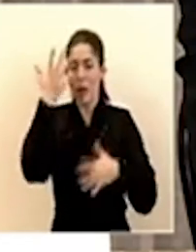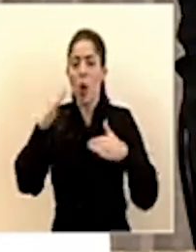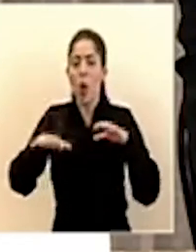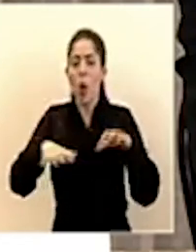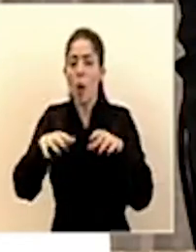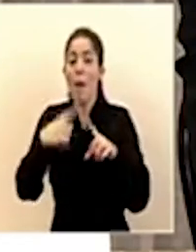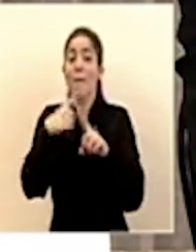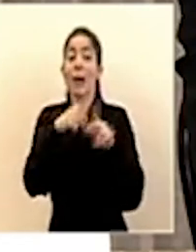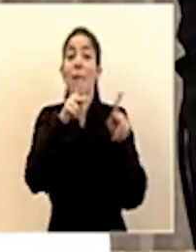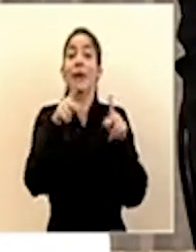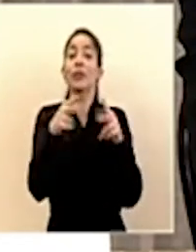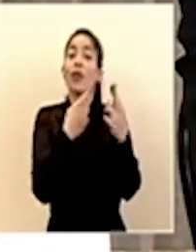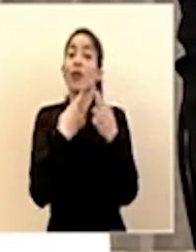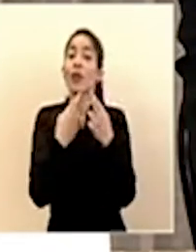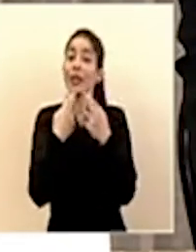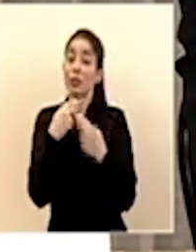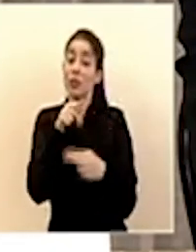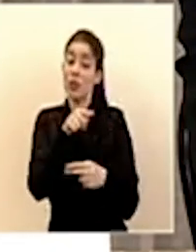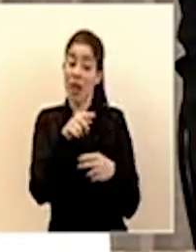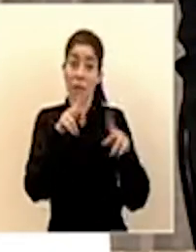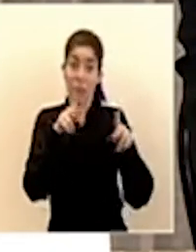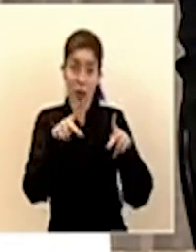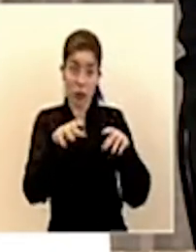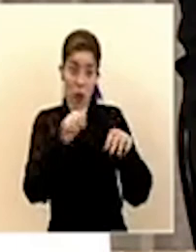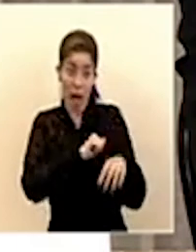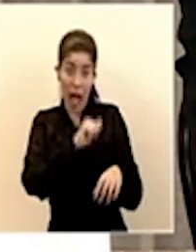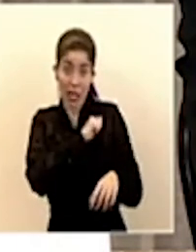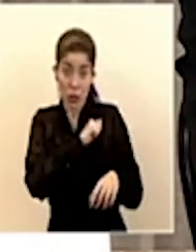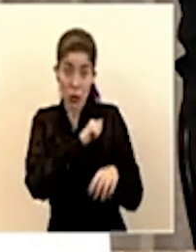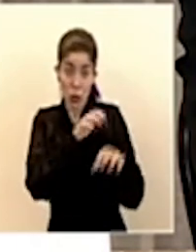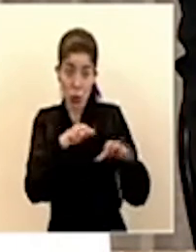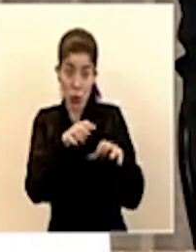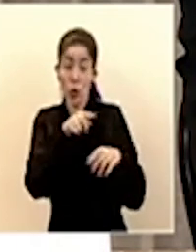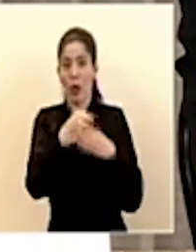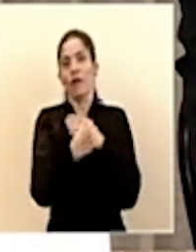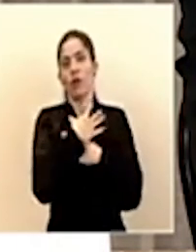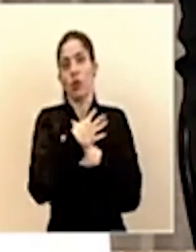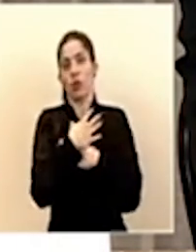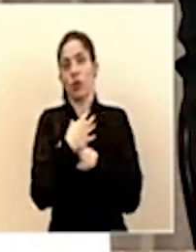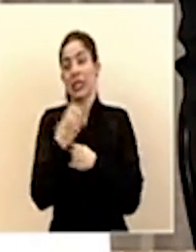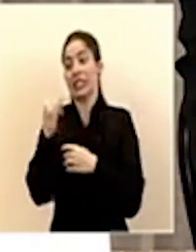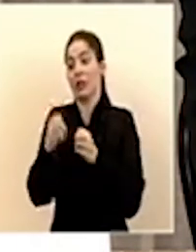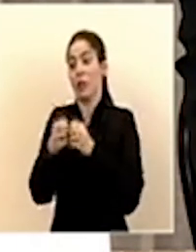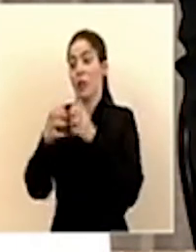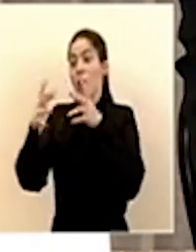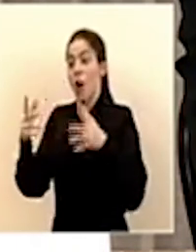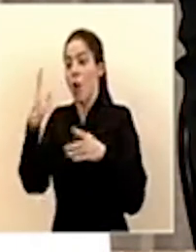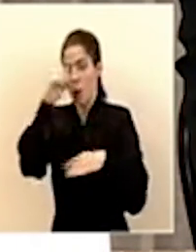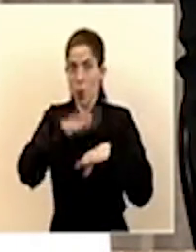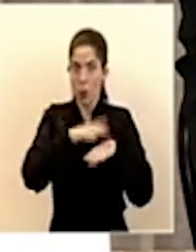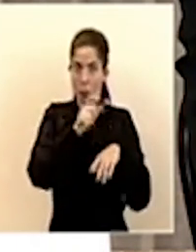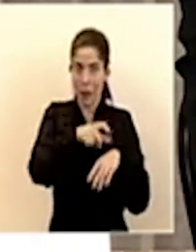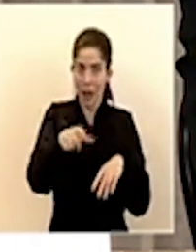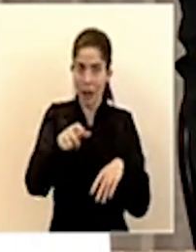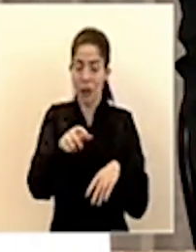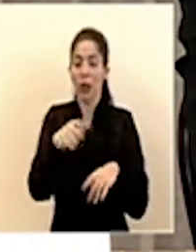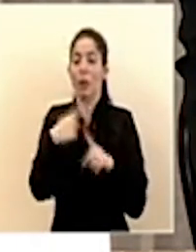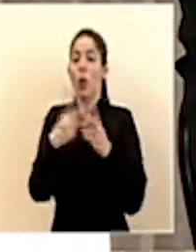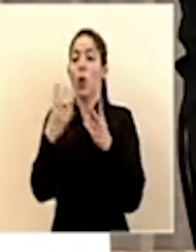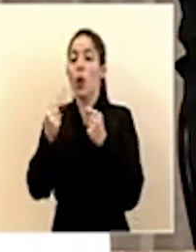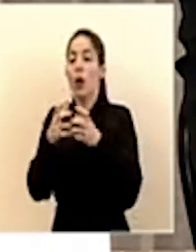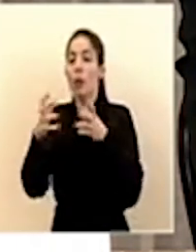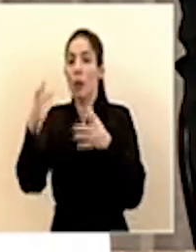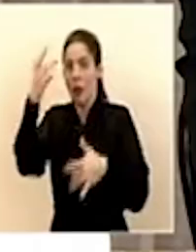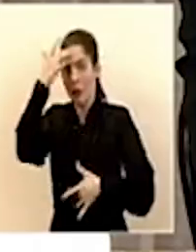respuesta de la población que al final influye en ese comportamiento de la curva de cuántos casos se van presentando y cuántas transmisiones se van dando